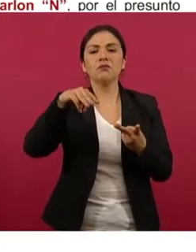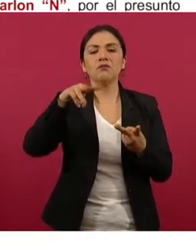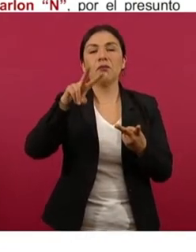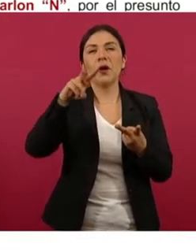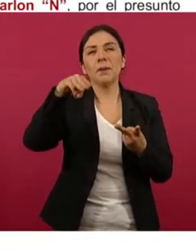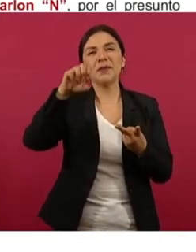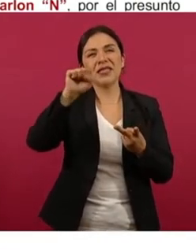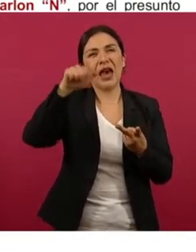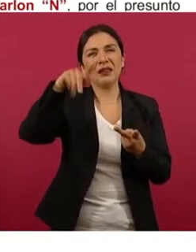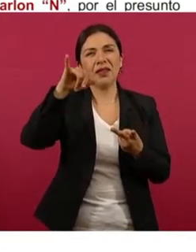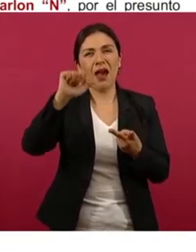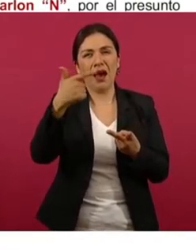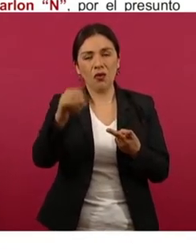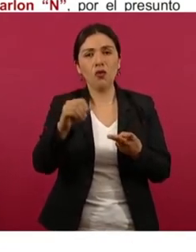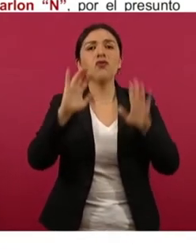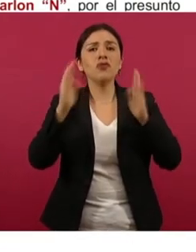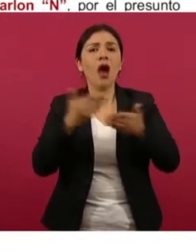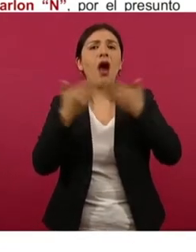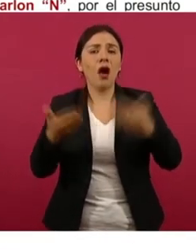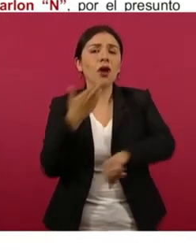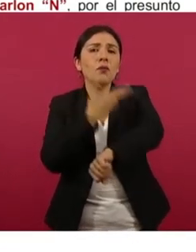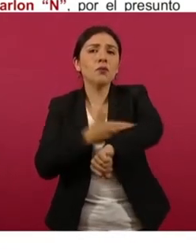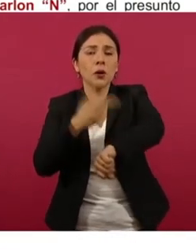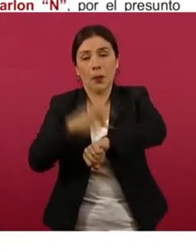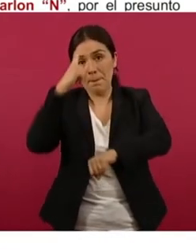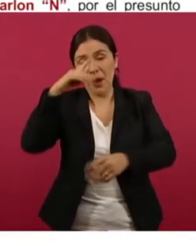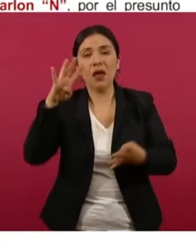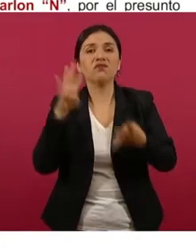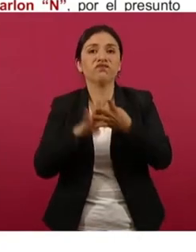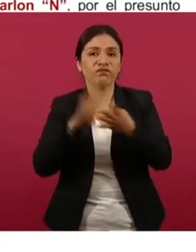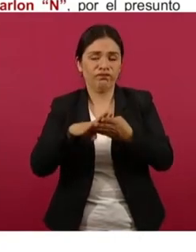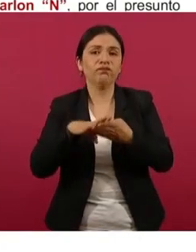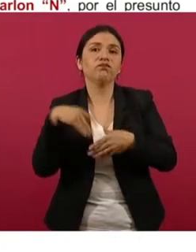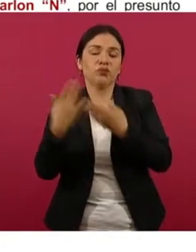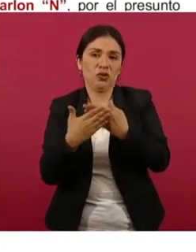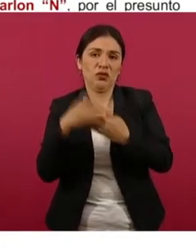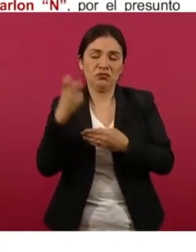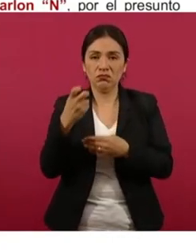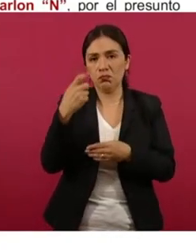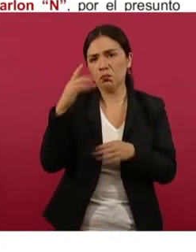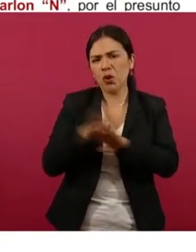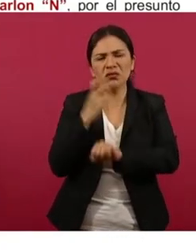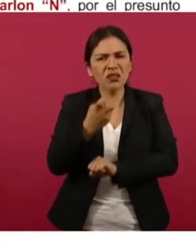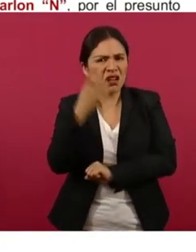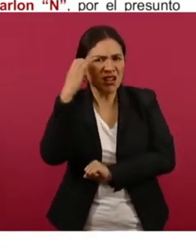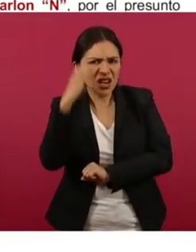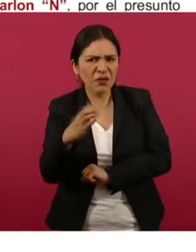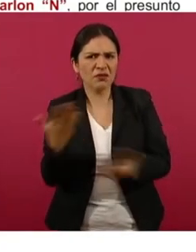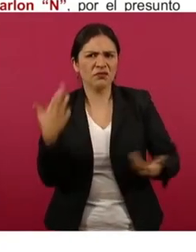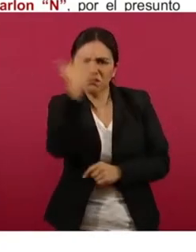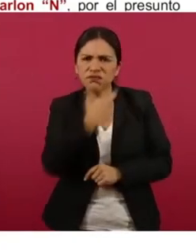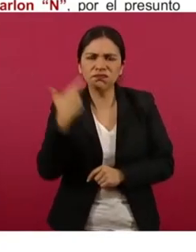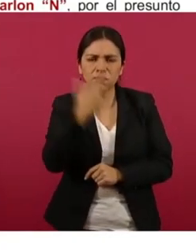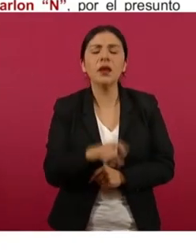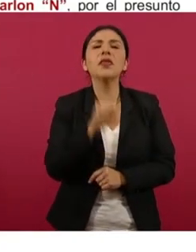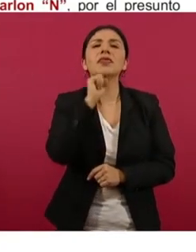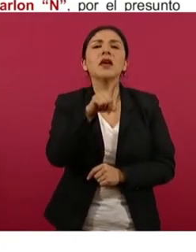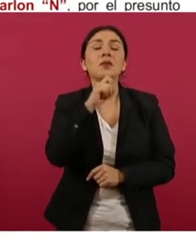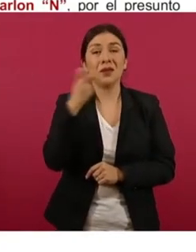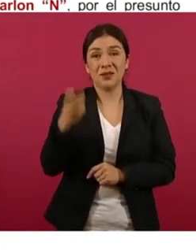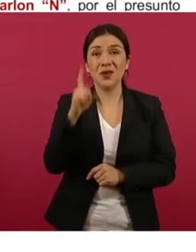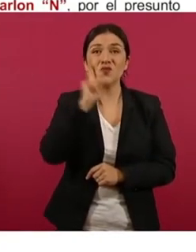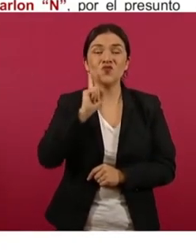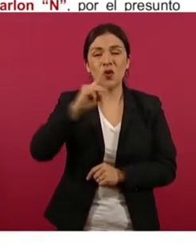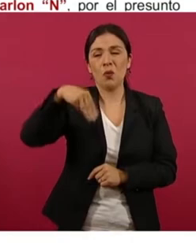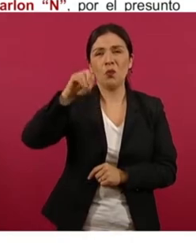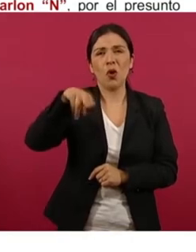fueron vinculados a proceso penal por este delito. También en el caso de Montserrat